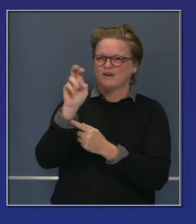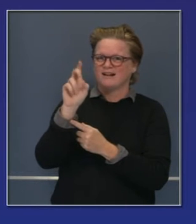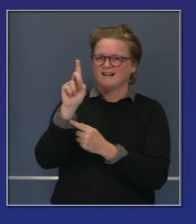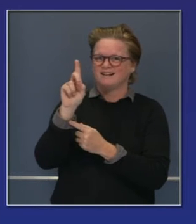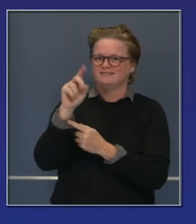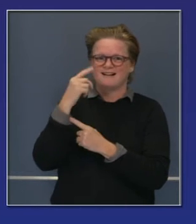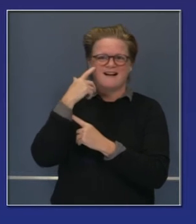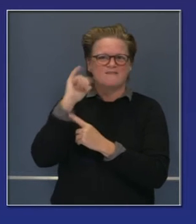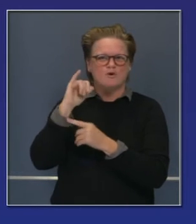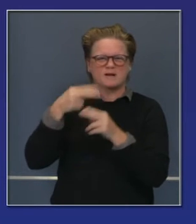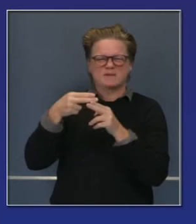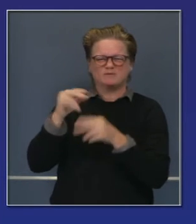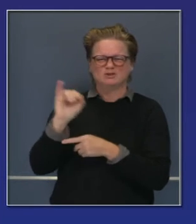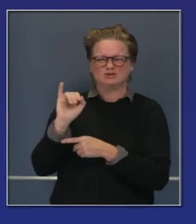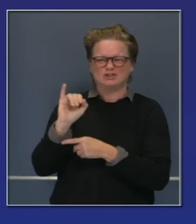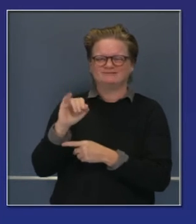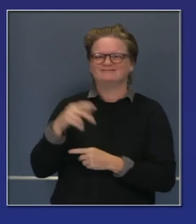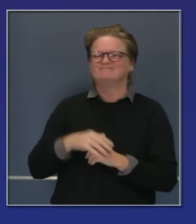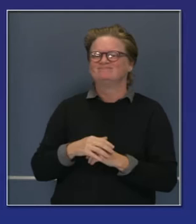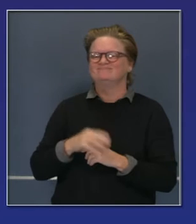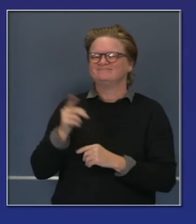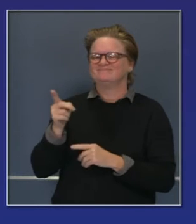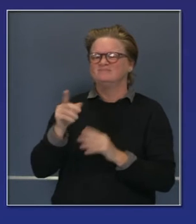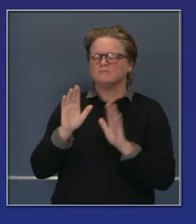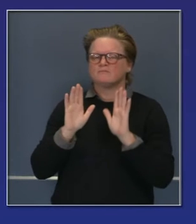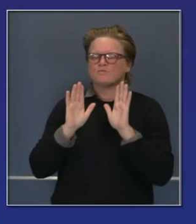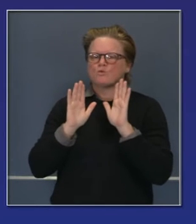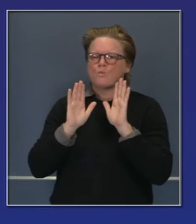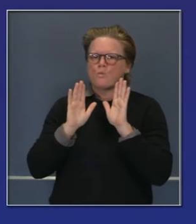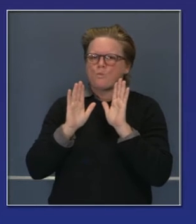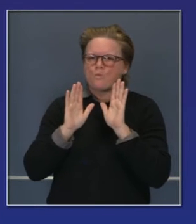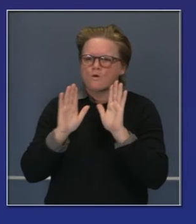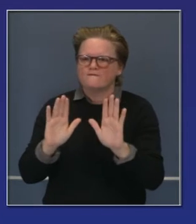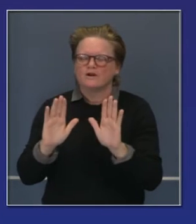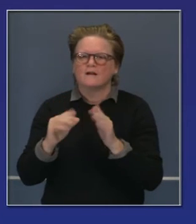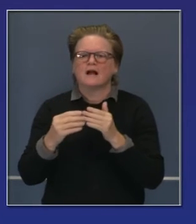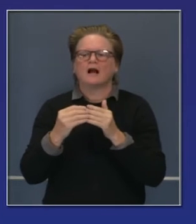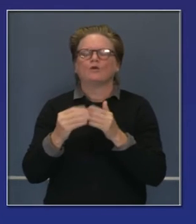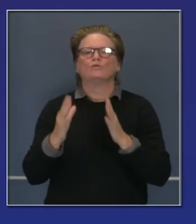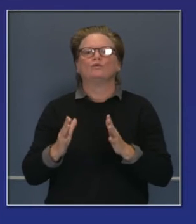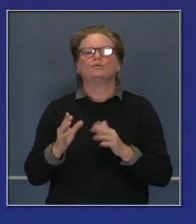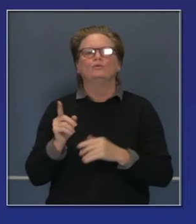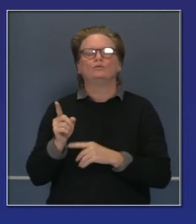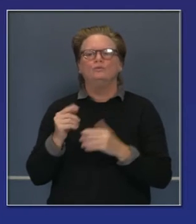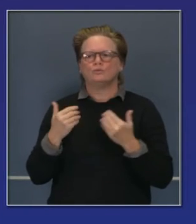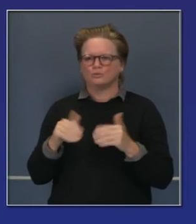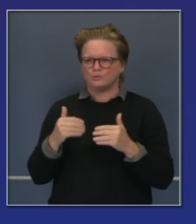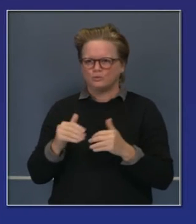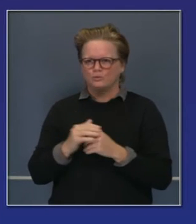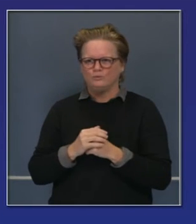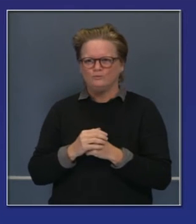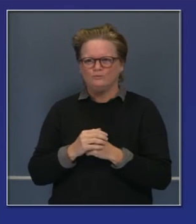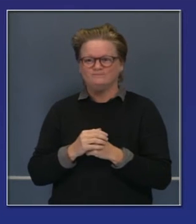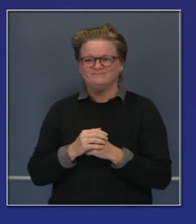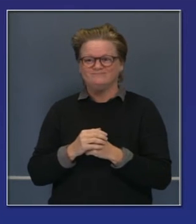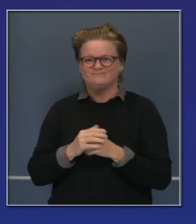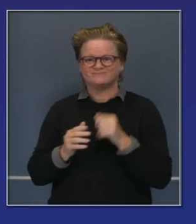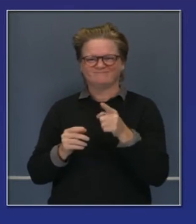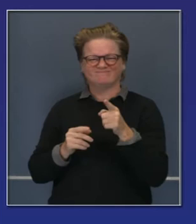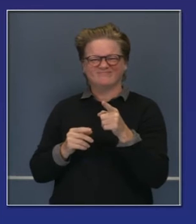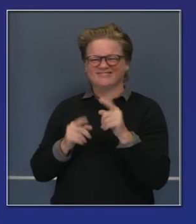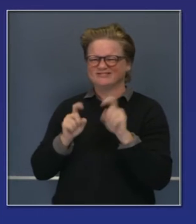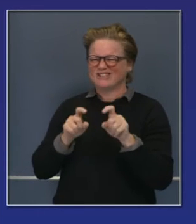y estamos muy orgullosos de su liderazgo. Y ustedes también deben sentirse orgullosos por su